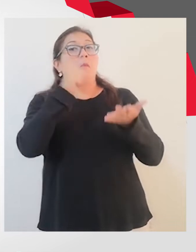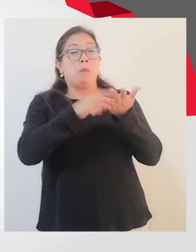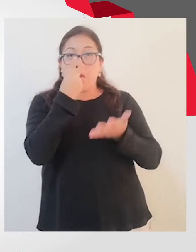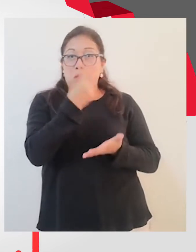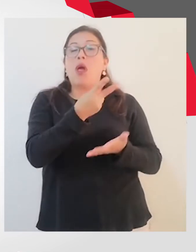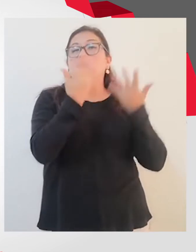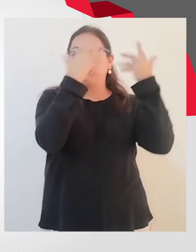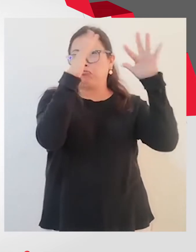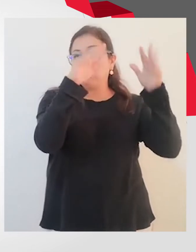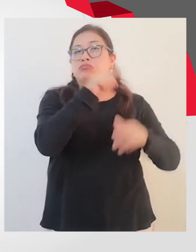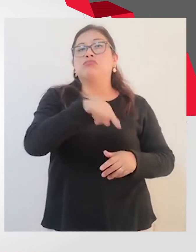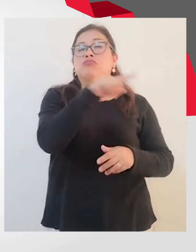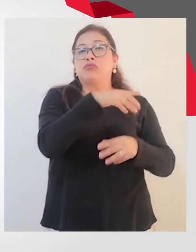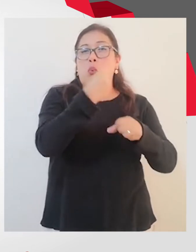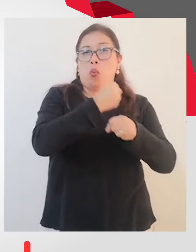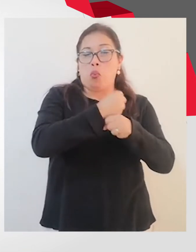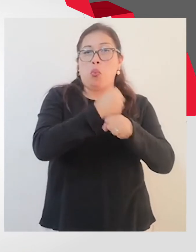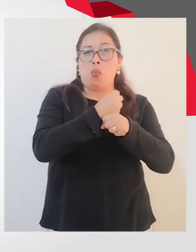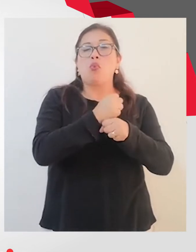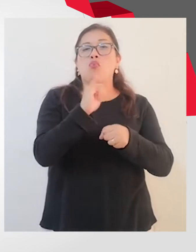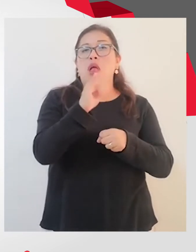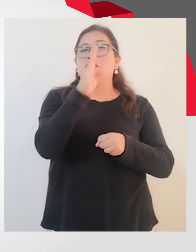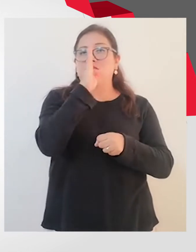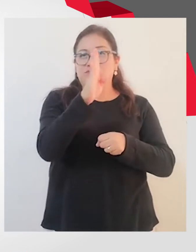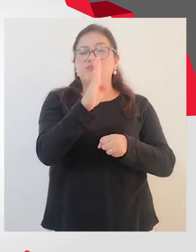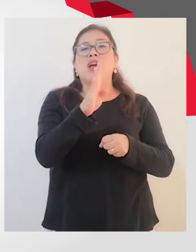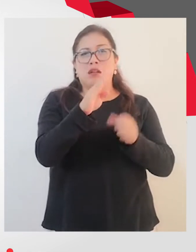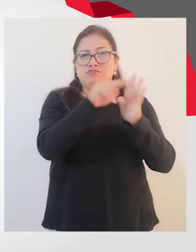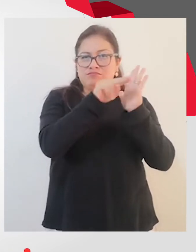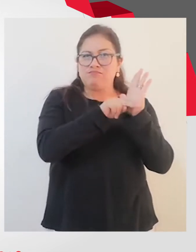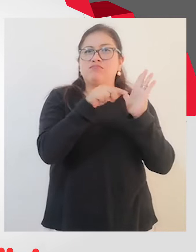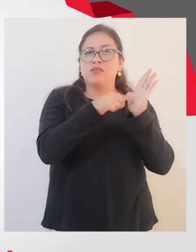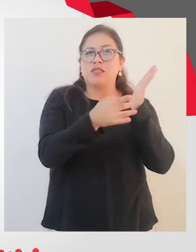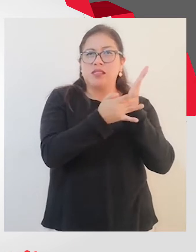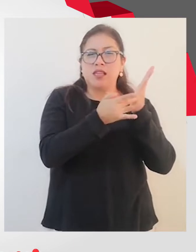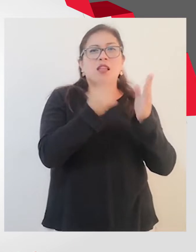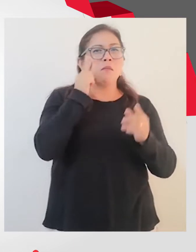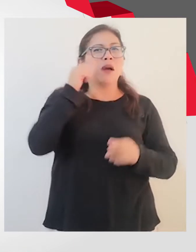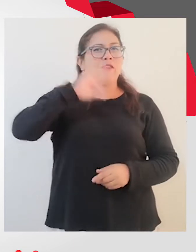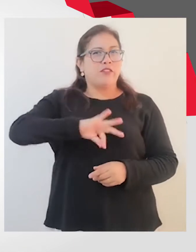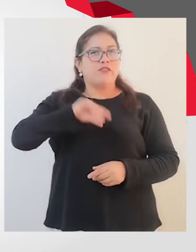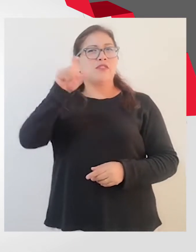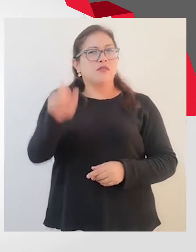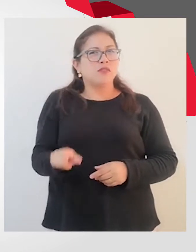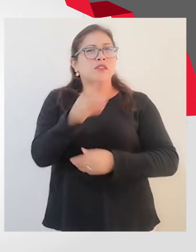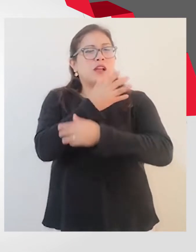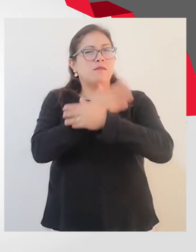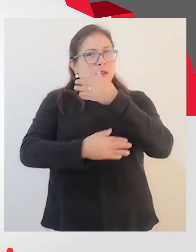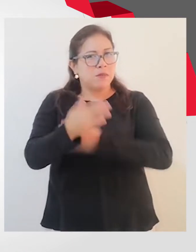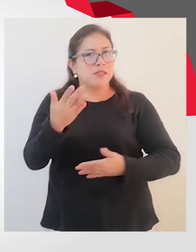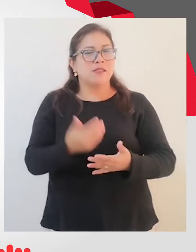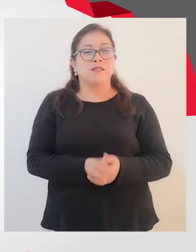tomado muy en serio la acción de actualizar la norma técnica de salud en certificación de la discapacidad que